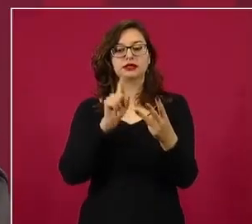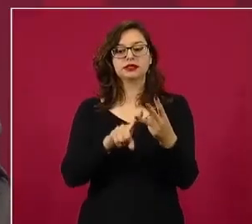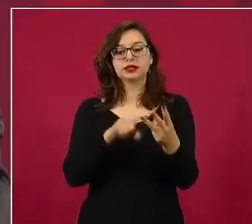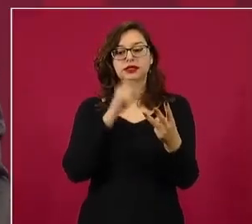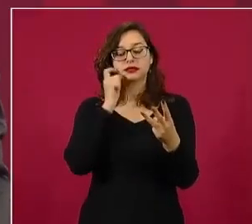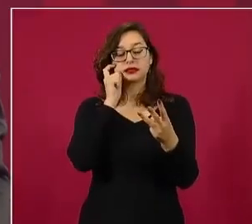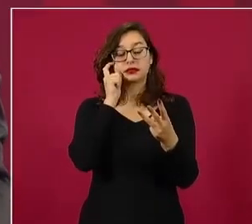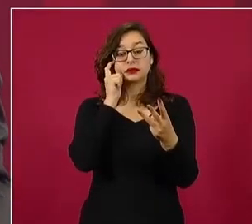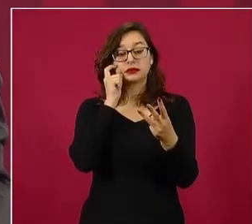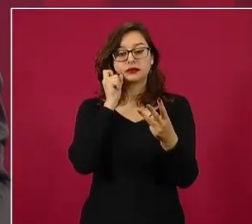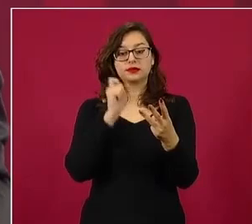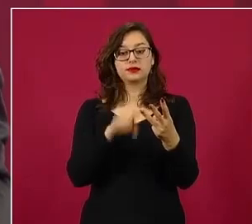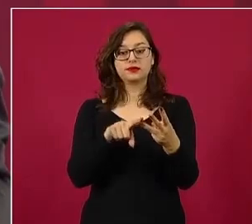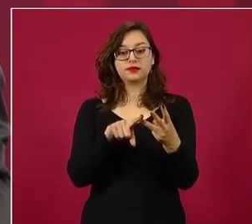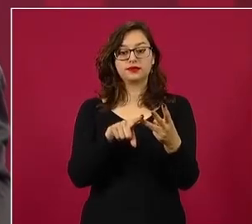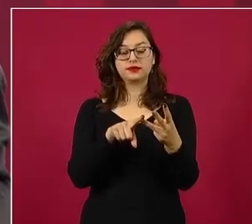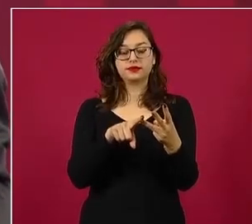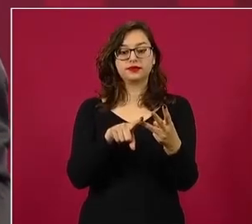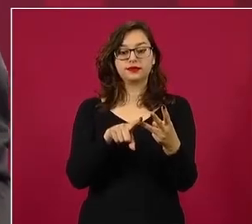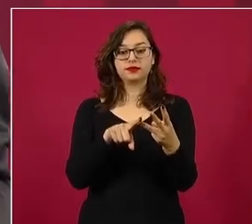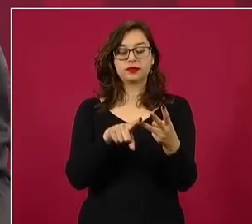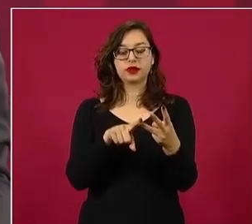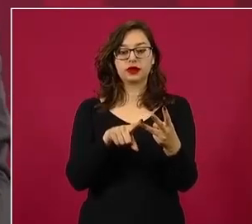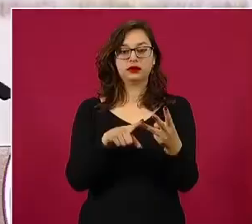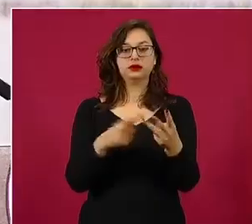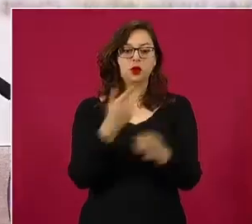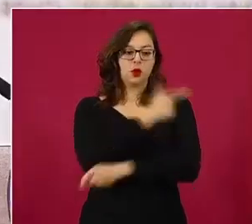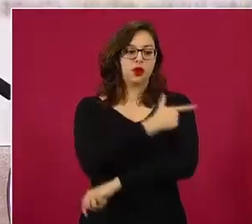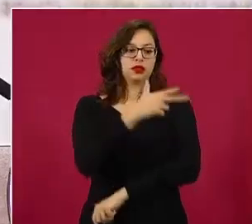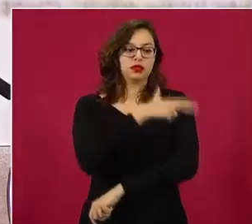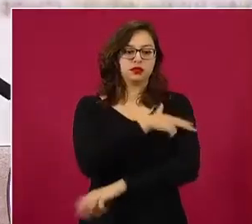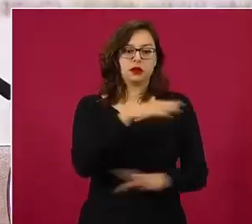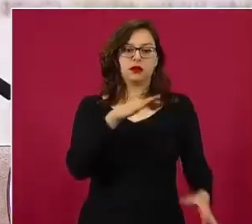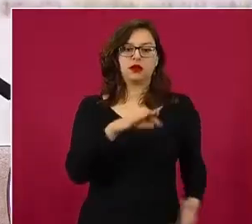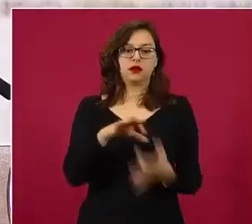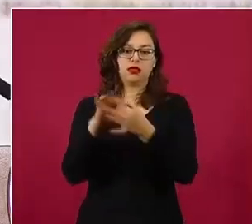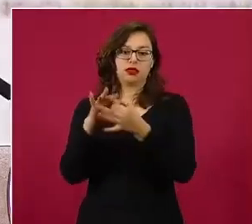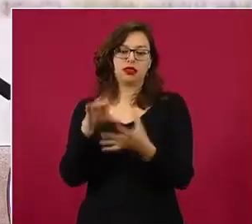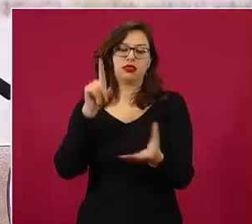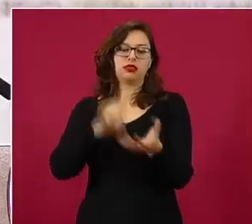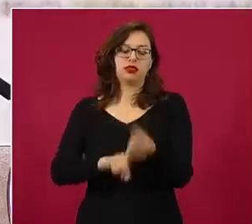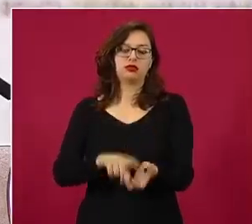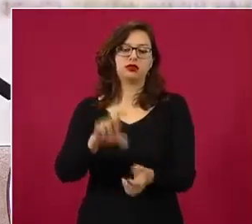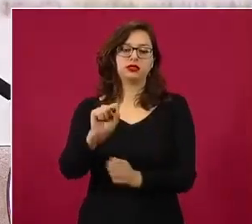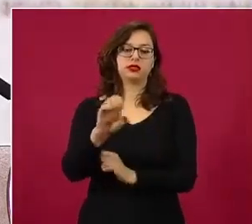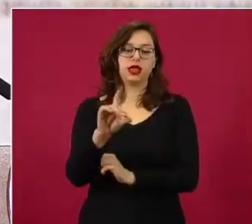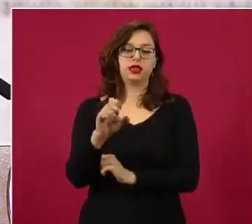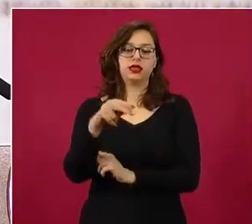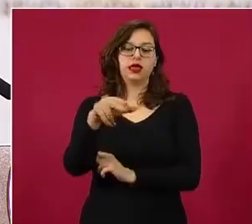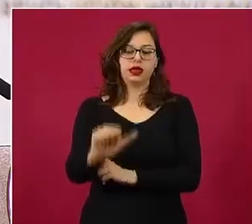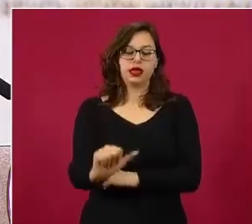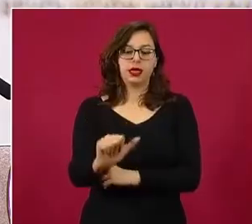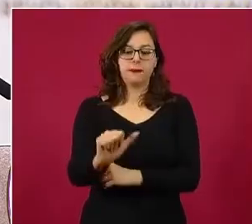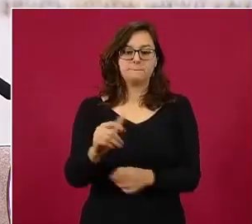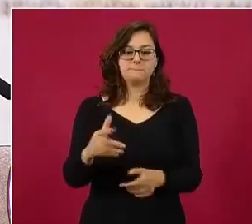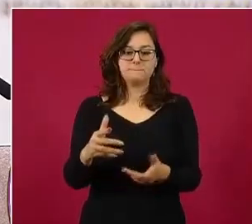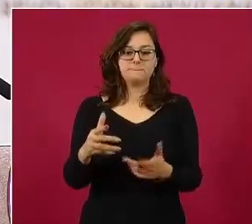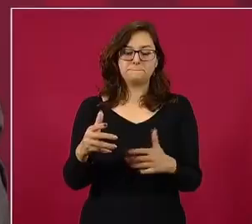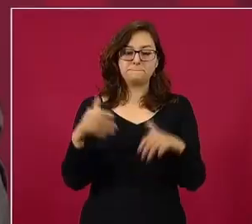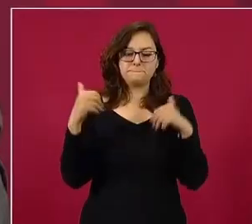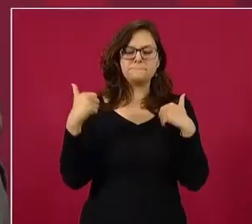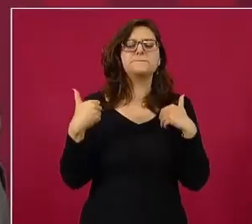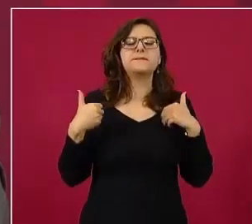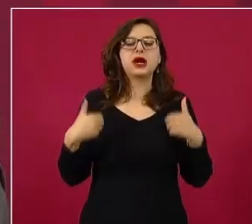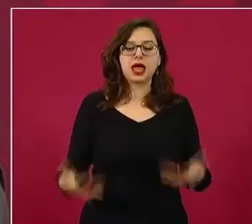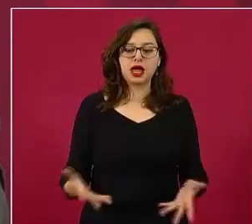la Guardia Nacional pase a formar parte de la Secretaría de Defensa para que no vuelva a pasar